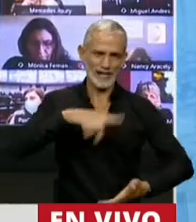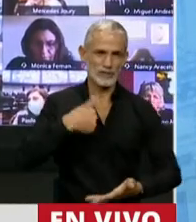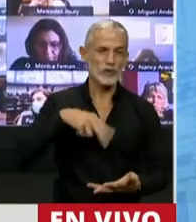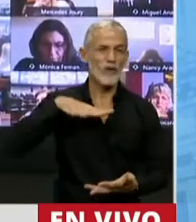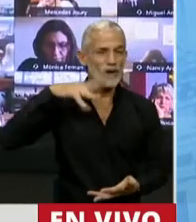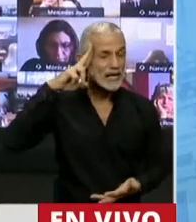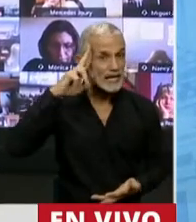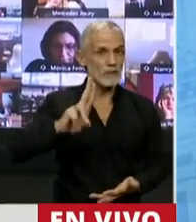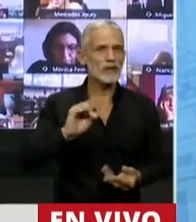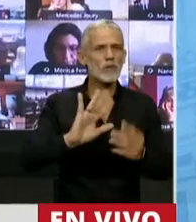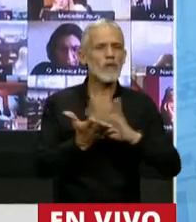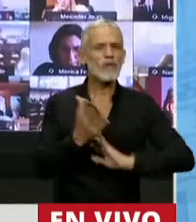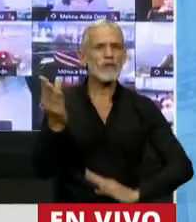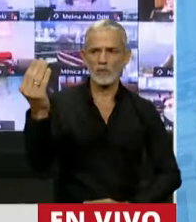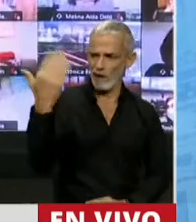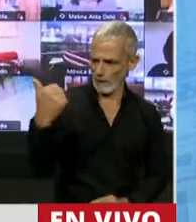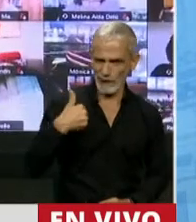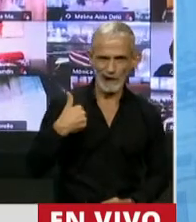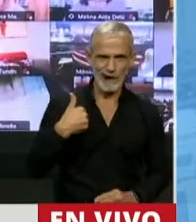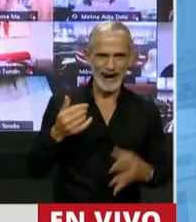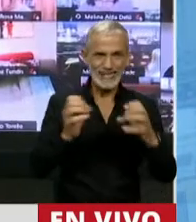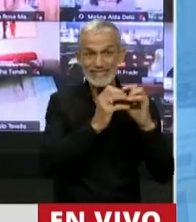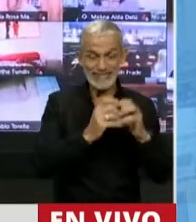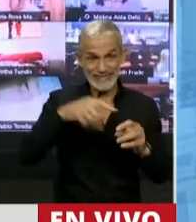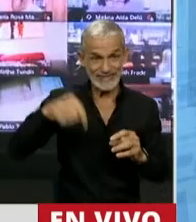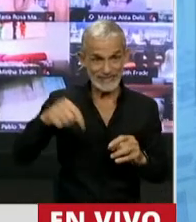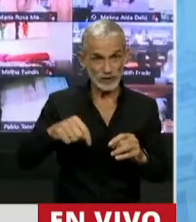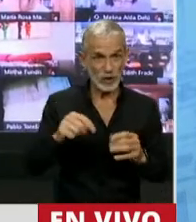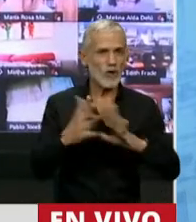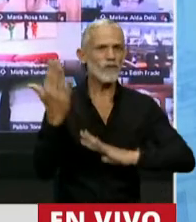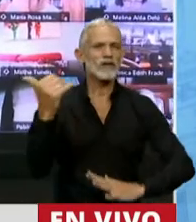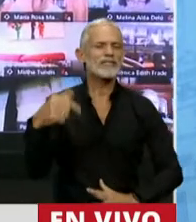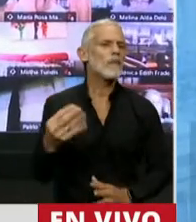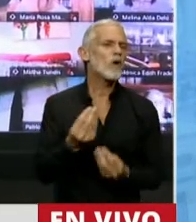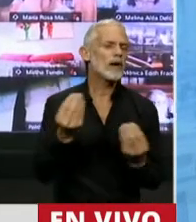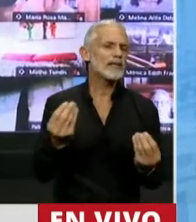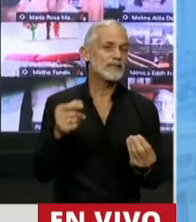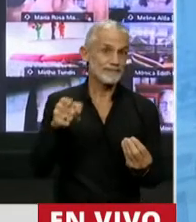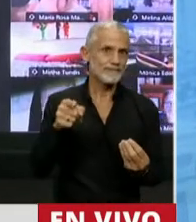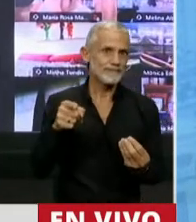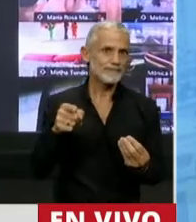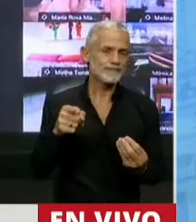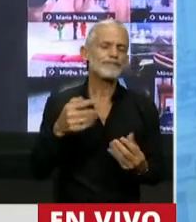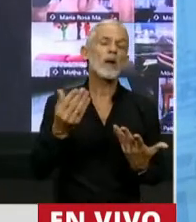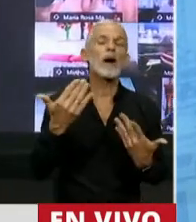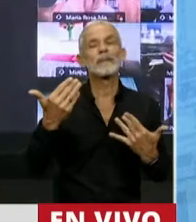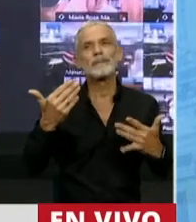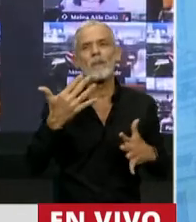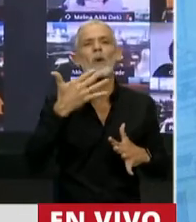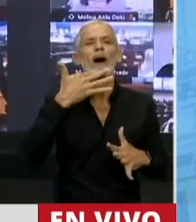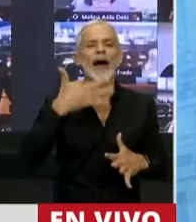por la manera en que se nos convocó a esta sesión sería de alguna manera comprensible